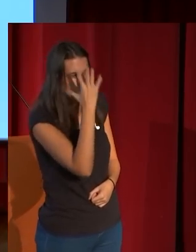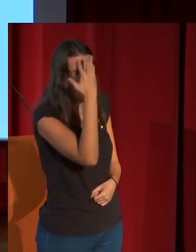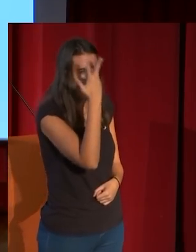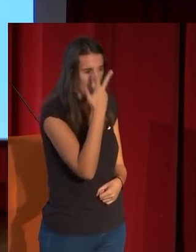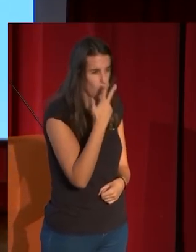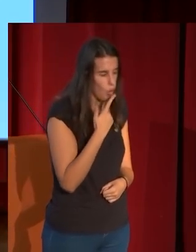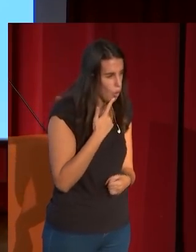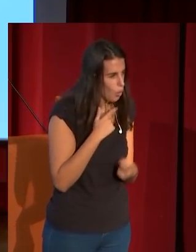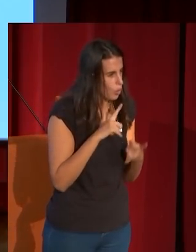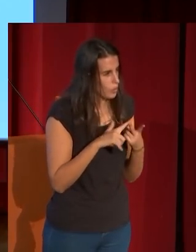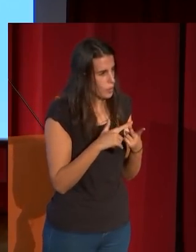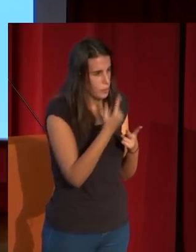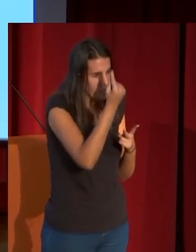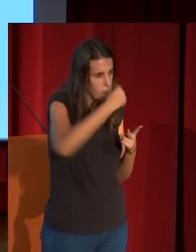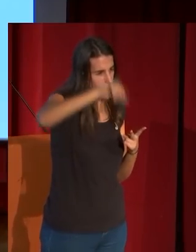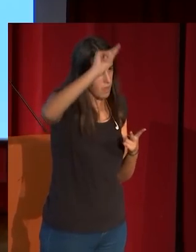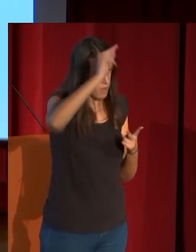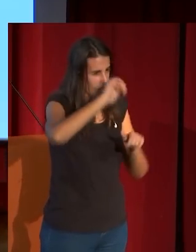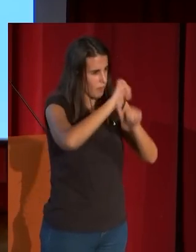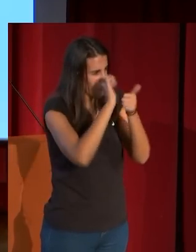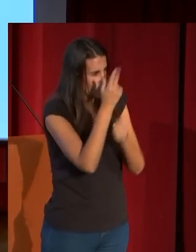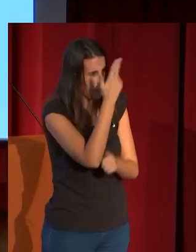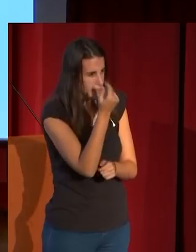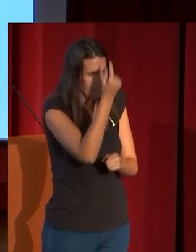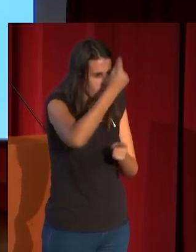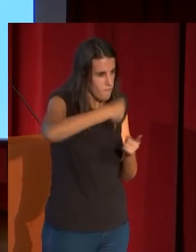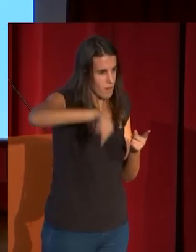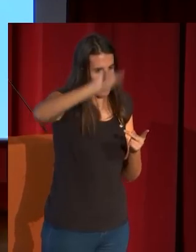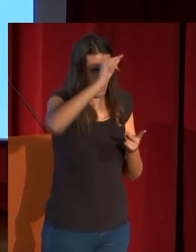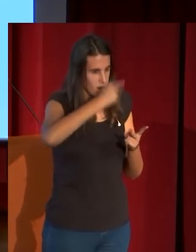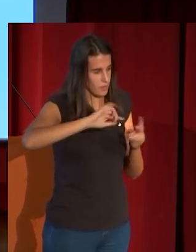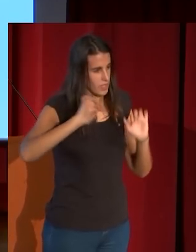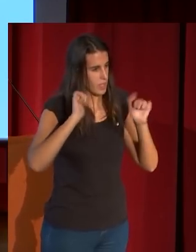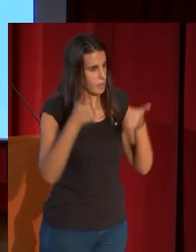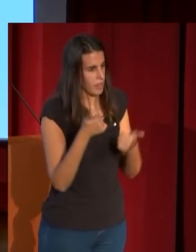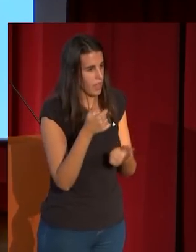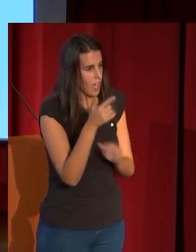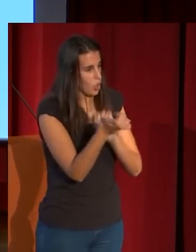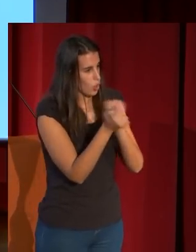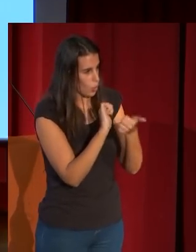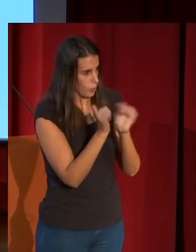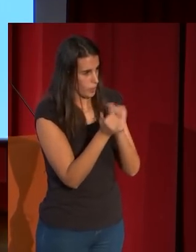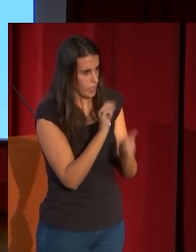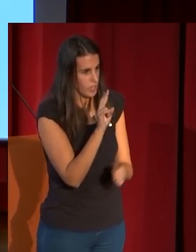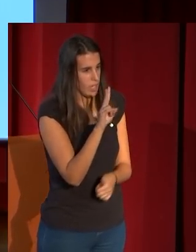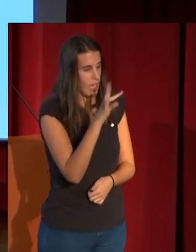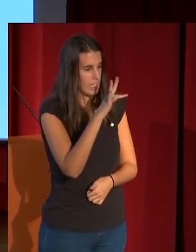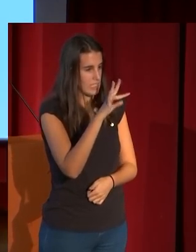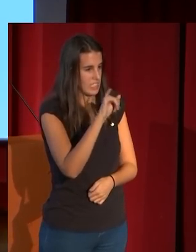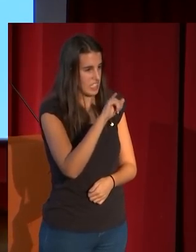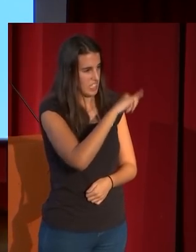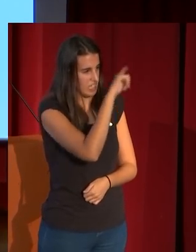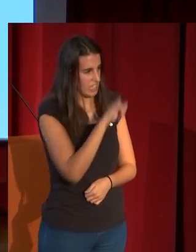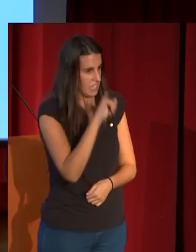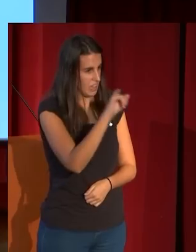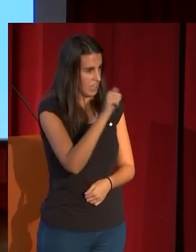y por la pincelada más amplia de los venecianos, le lleva a copiar al veronés, por ejemplo, también a Tiziano, pero